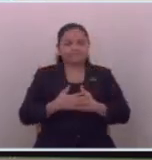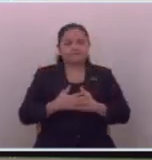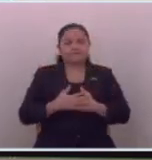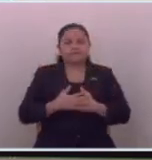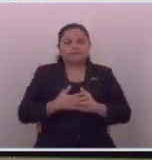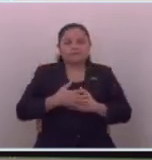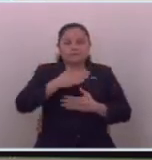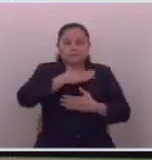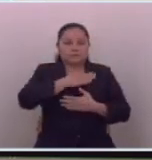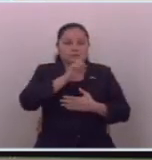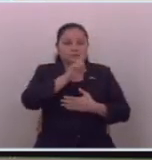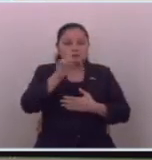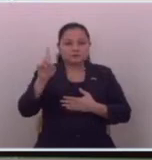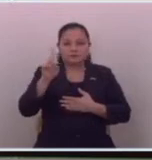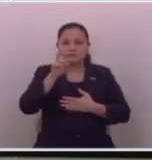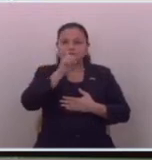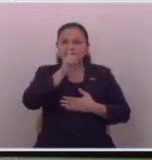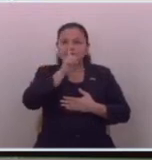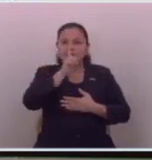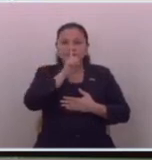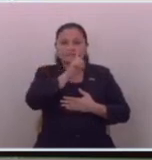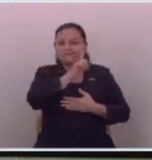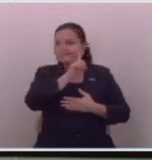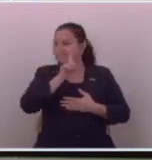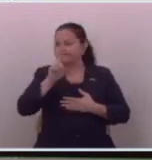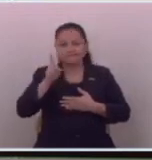aquí nosotros ya no nos vamos a quedar callados